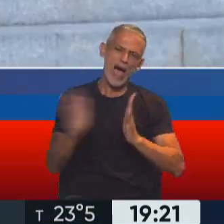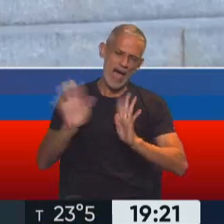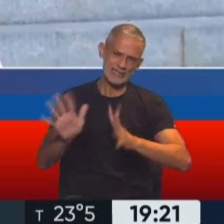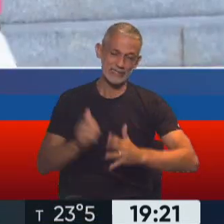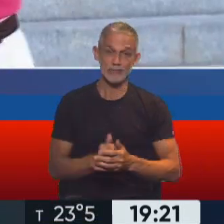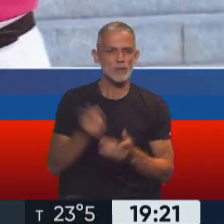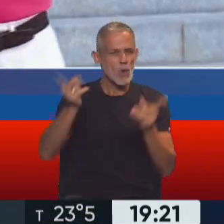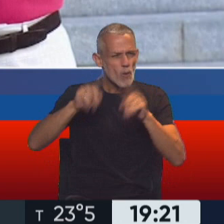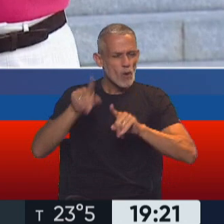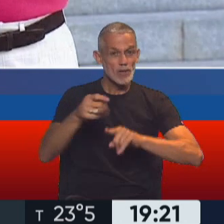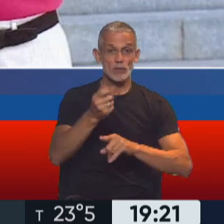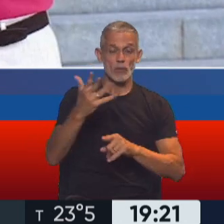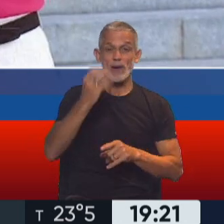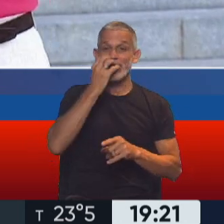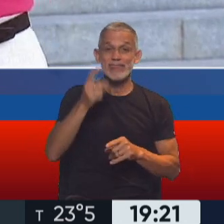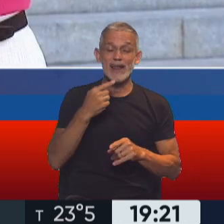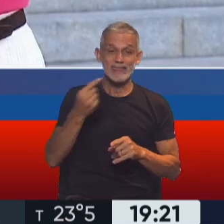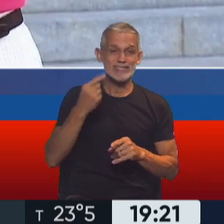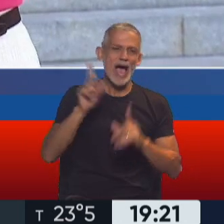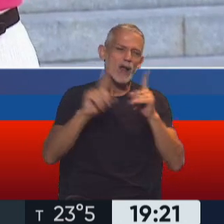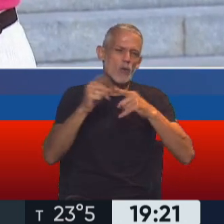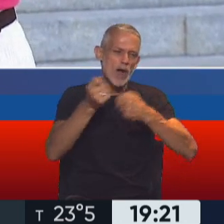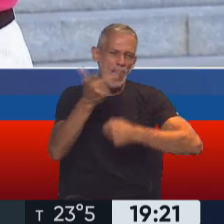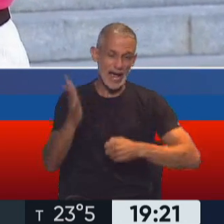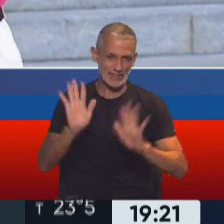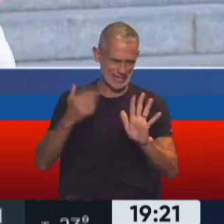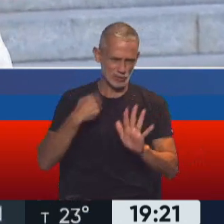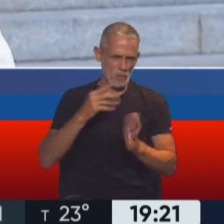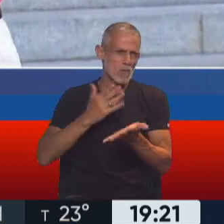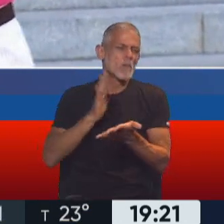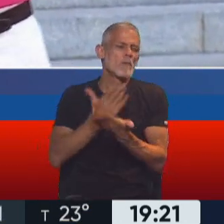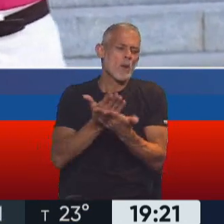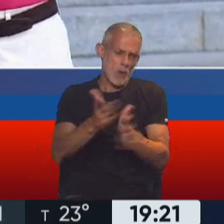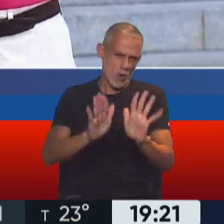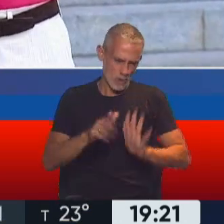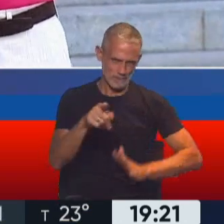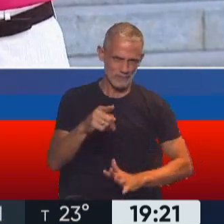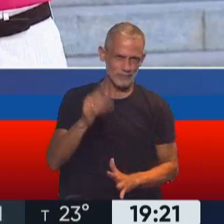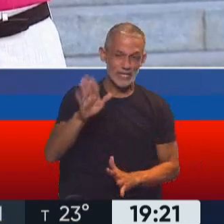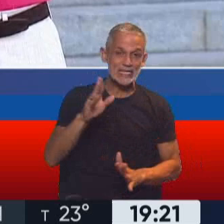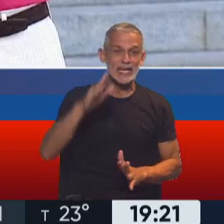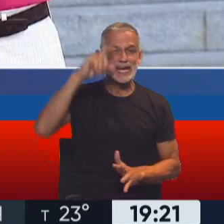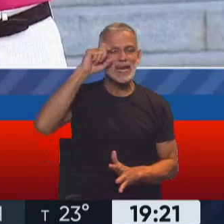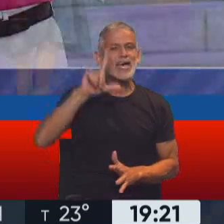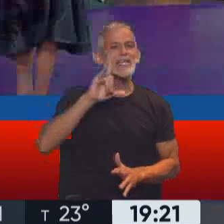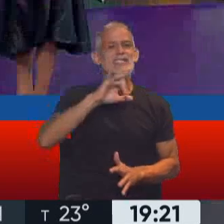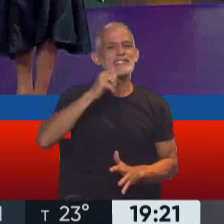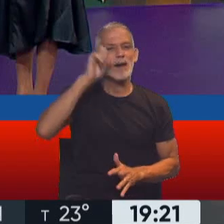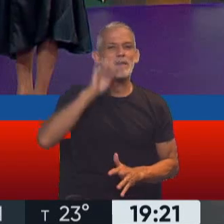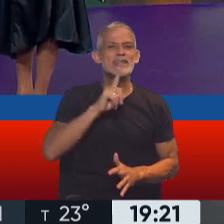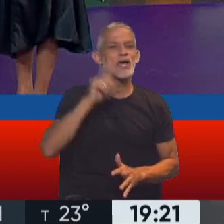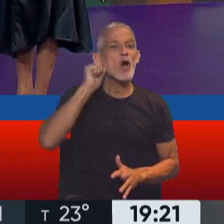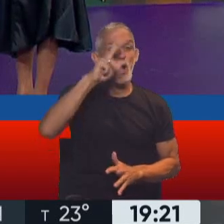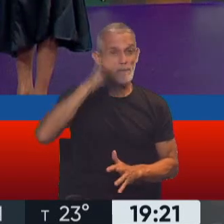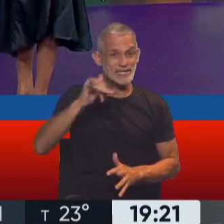a los números, Diana hablaba de algunas cifras. Yo les propongo algo. Elizabeth Gómez Alcorta, la